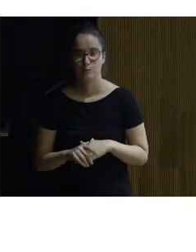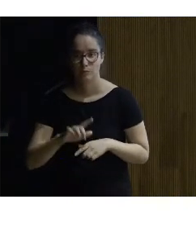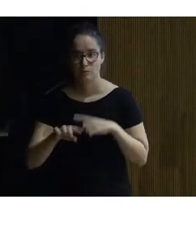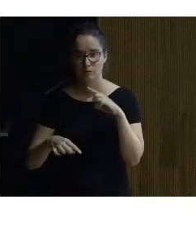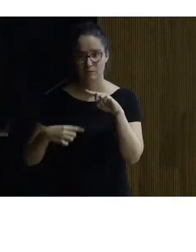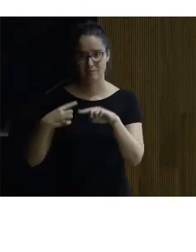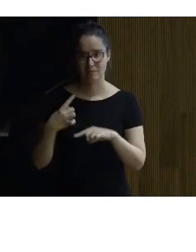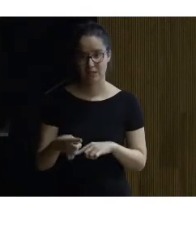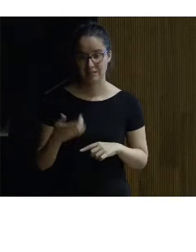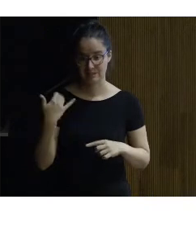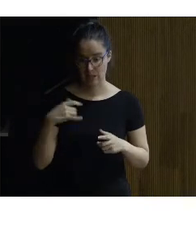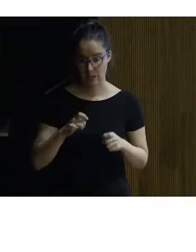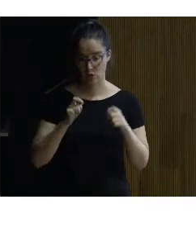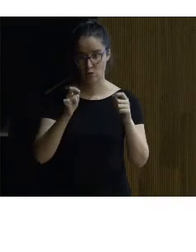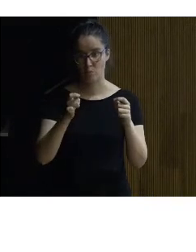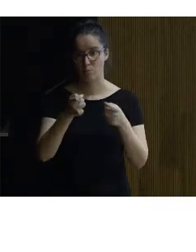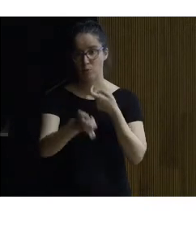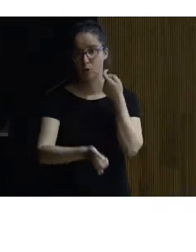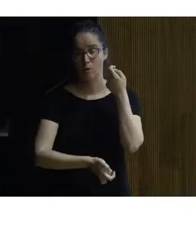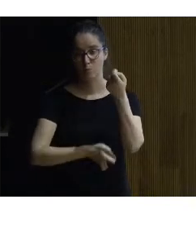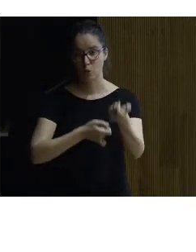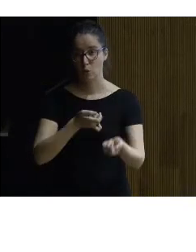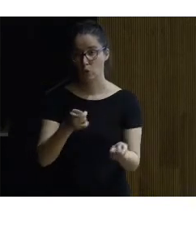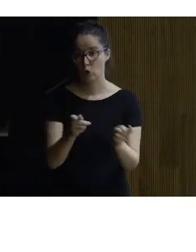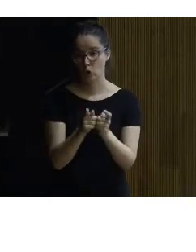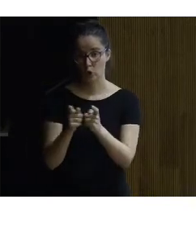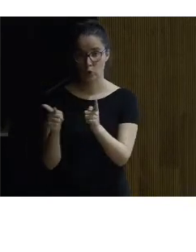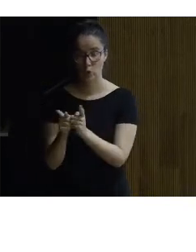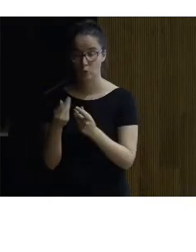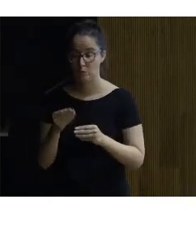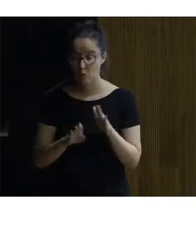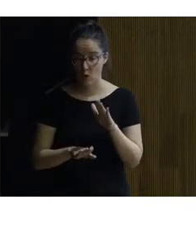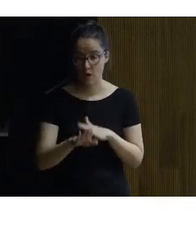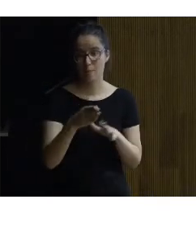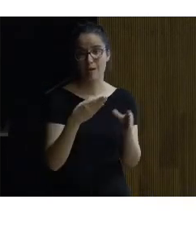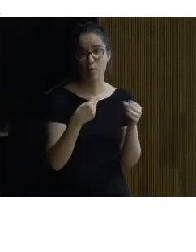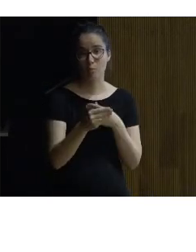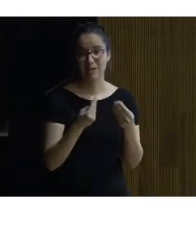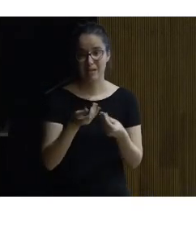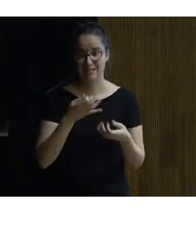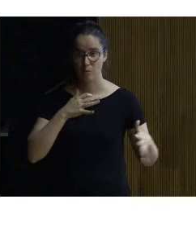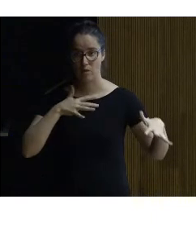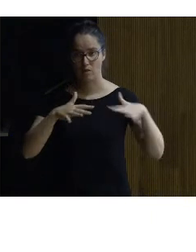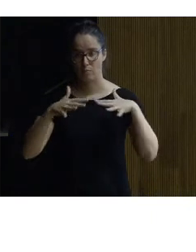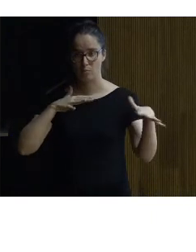luego ya accedemos yendo pequeñas intervenciones como esta pequeña rampa de un material que se pueda mover